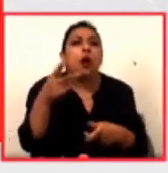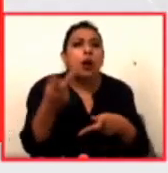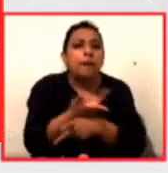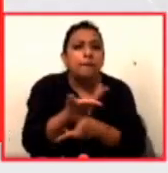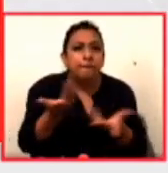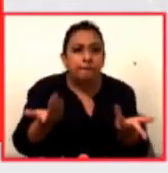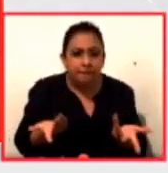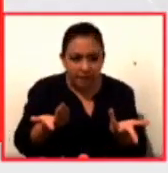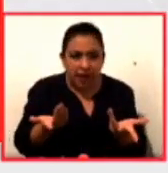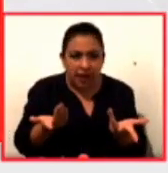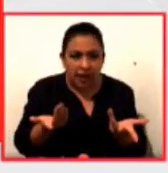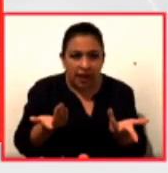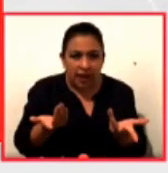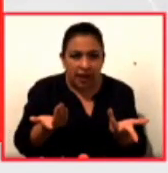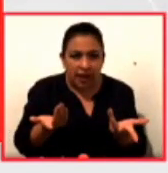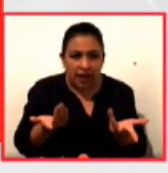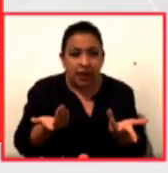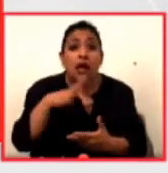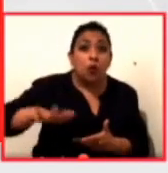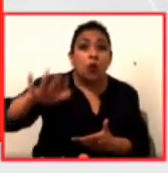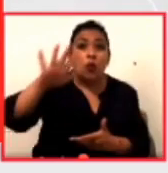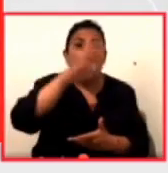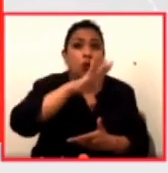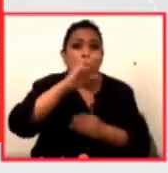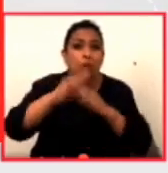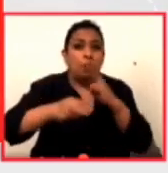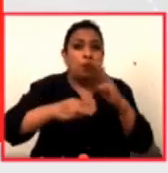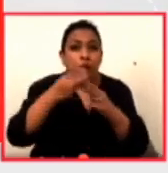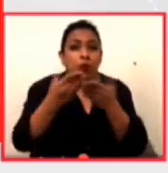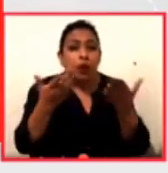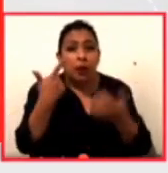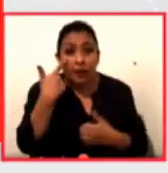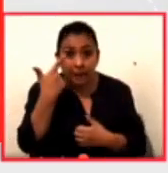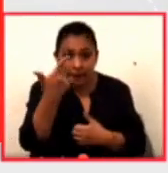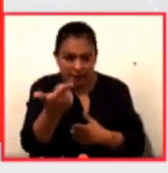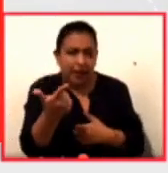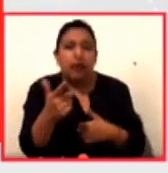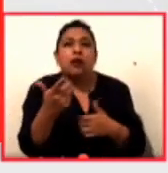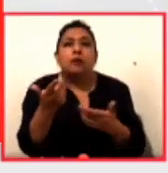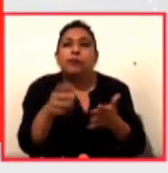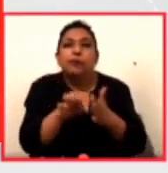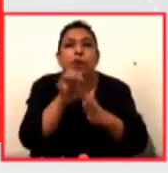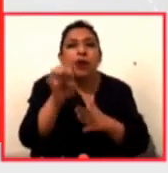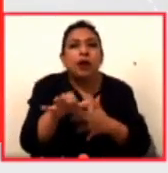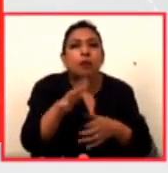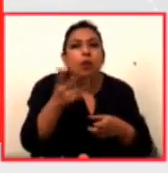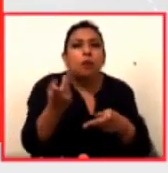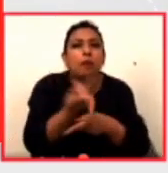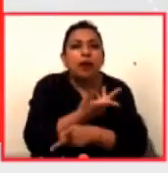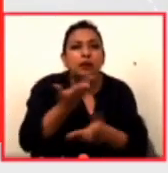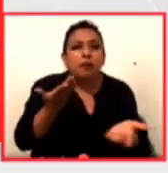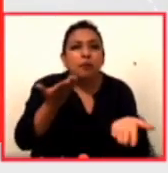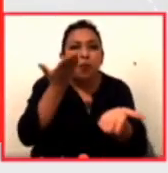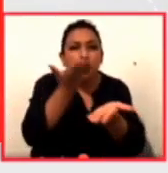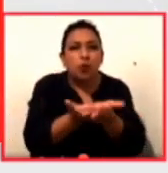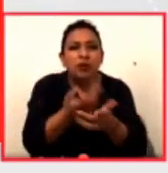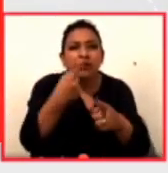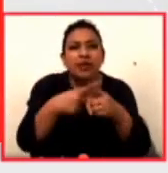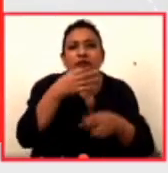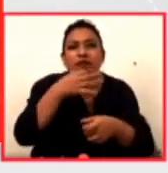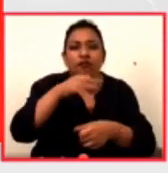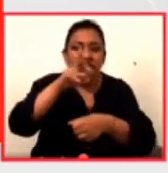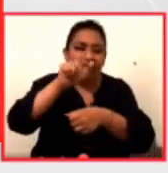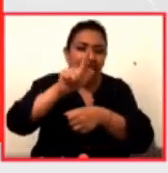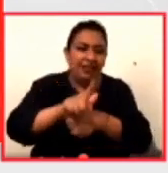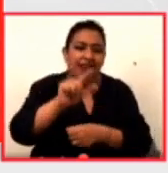de ahí la universalidad. Entonces, vamos a ver en este caso qué es lo que nos propone el Festival Aleph.